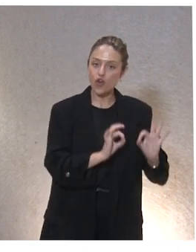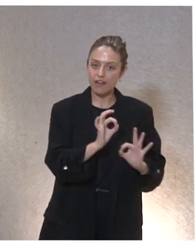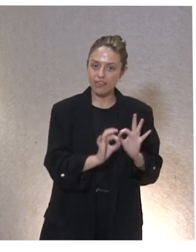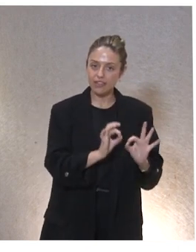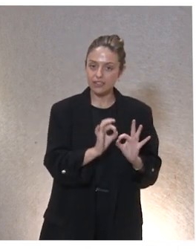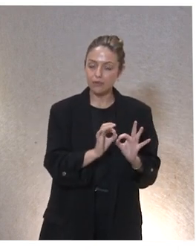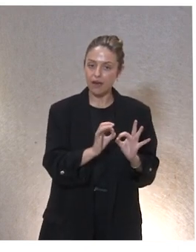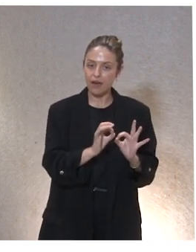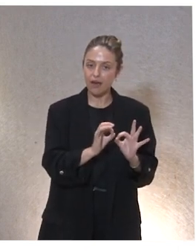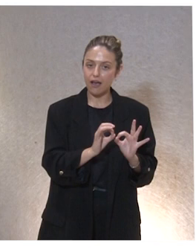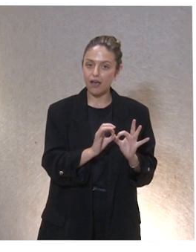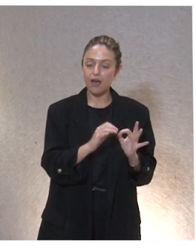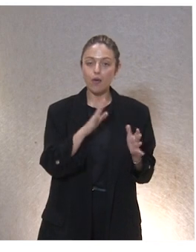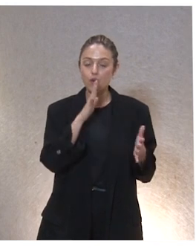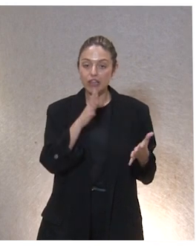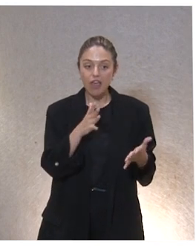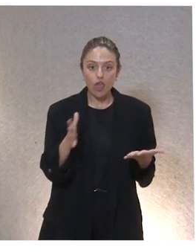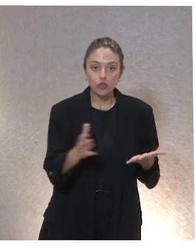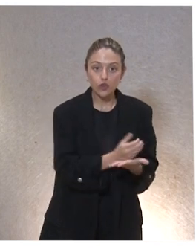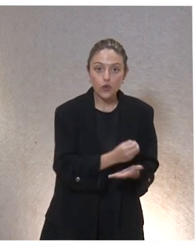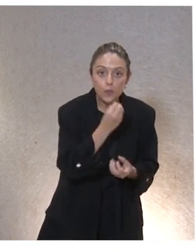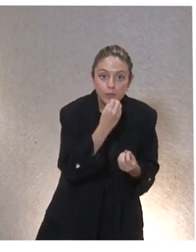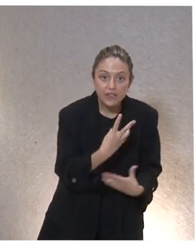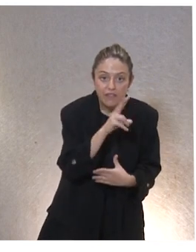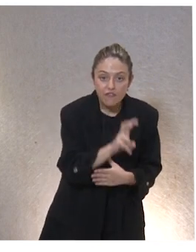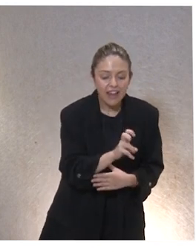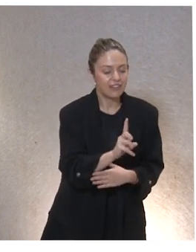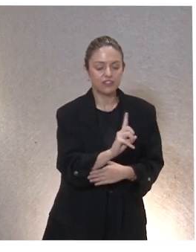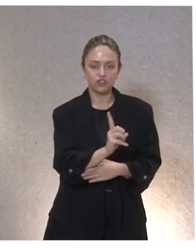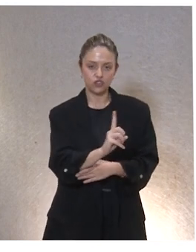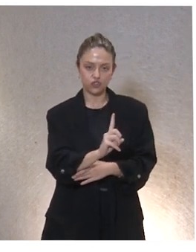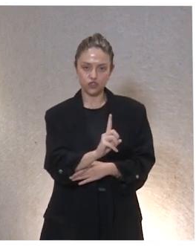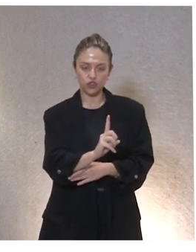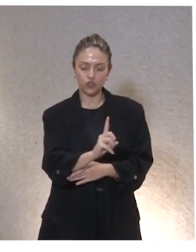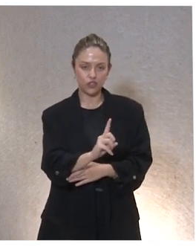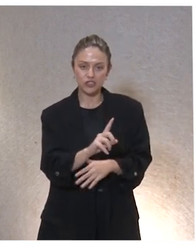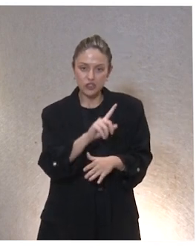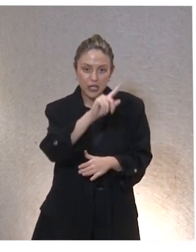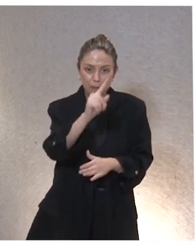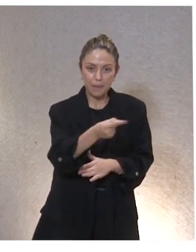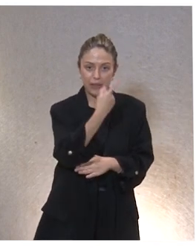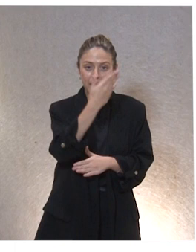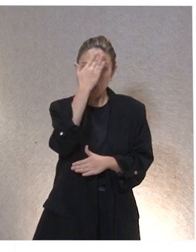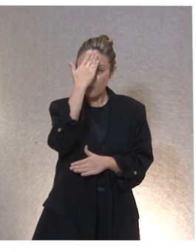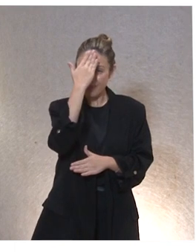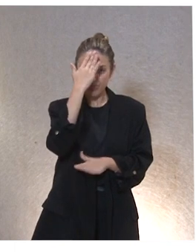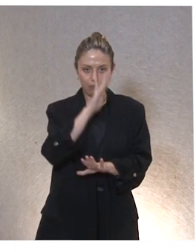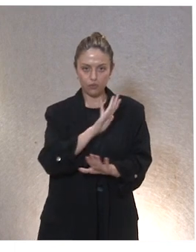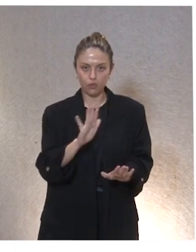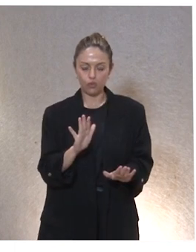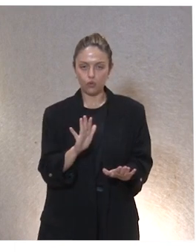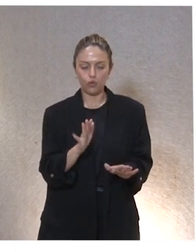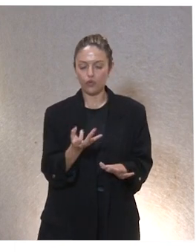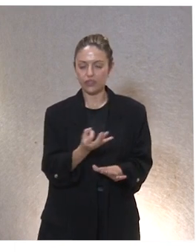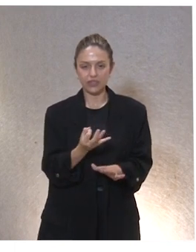preocupado, porque no todo vale. Eso es algo que es lo primero que mueve a qué es lo que vale y qué es lo